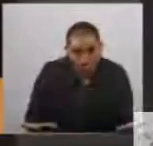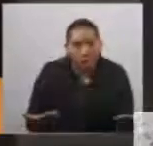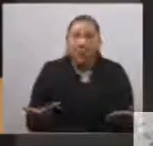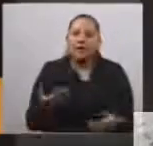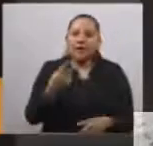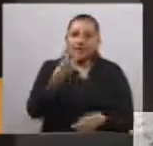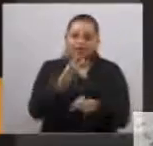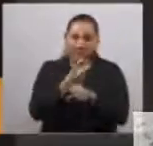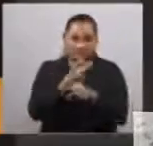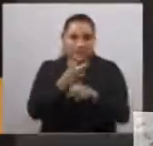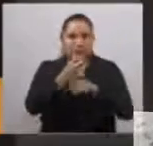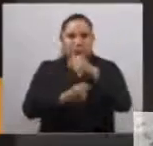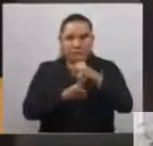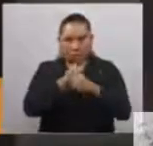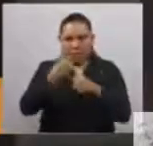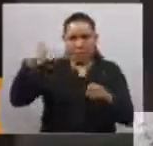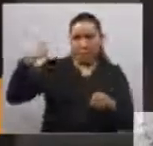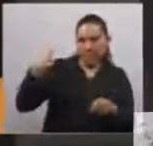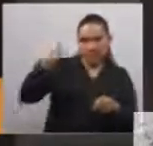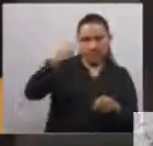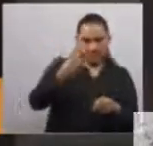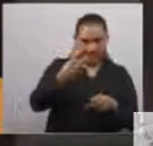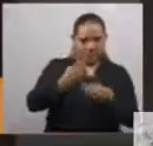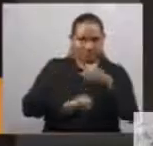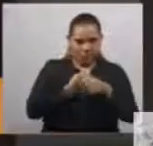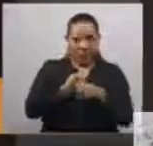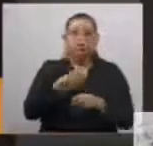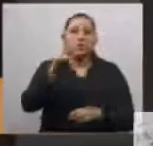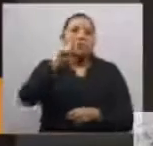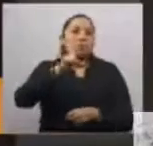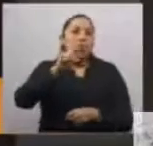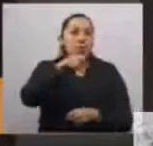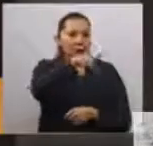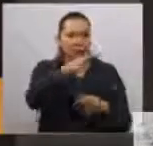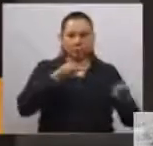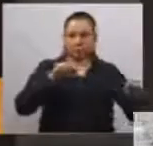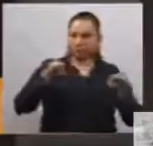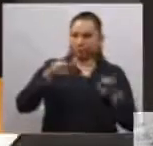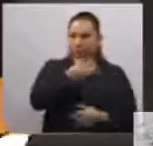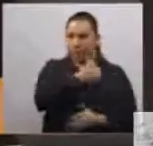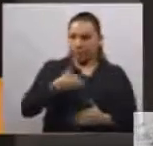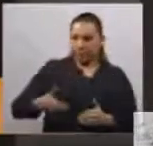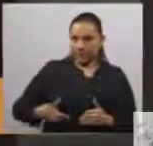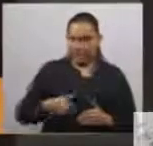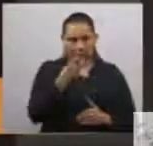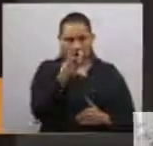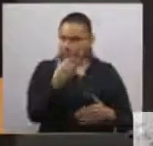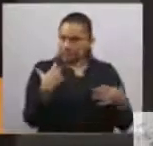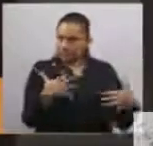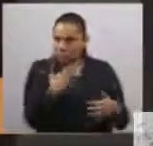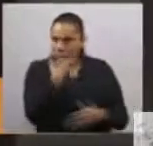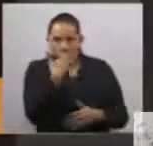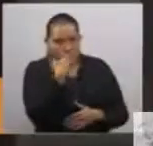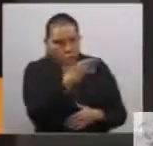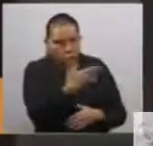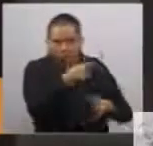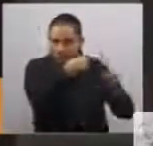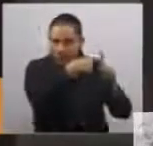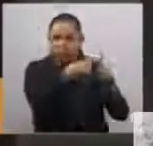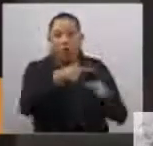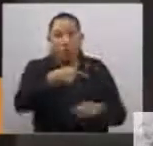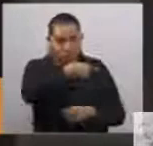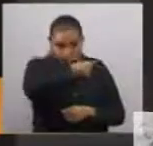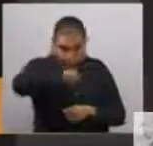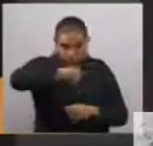presidido de manera consecutiva por una mujer retribuyamos con el poder que tenemos juntas a las